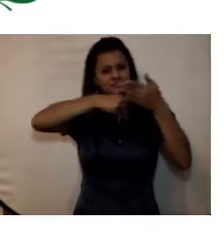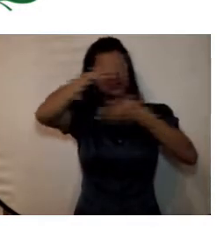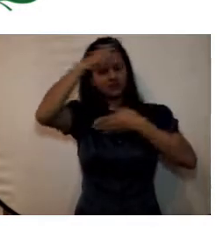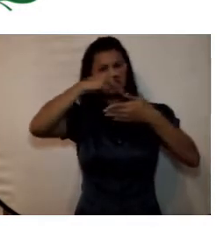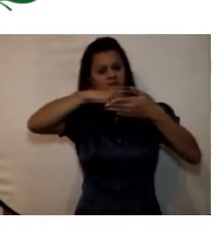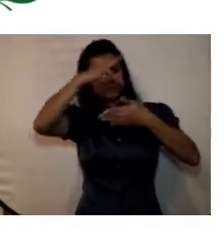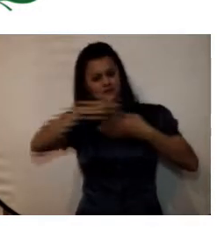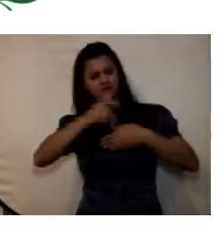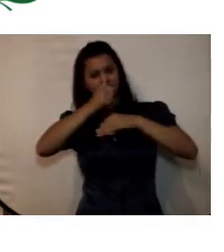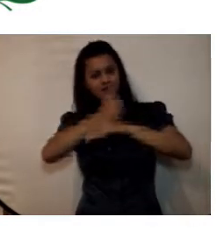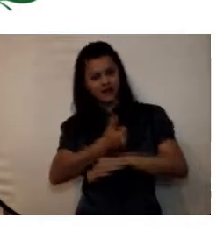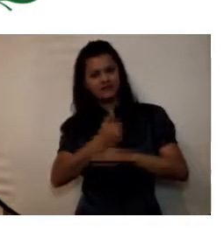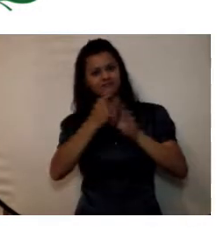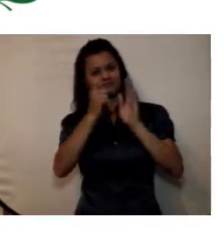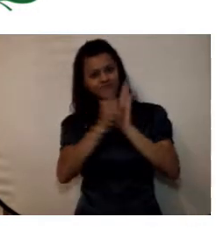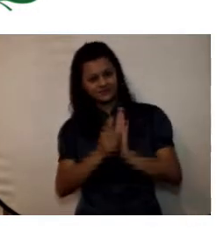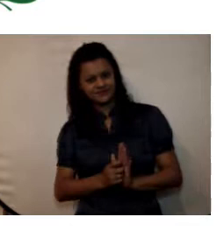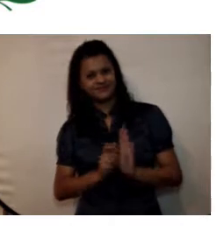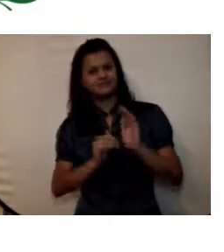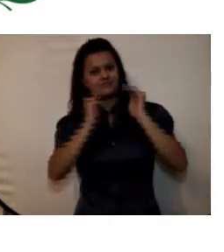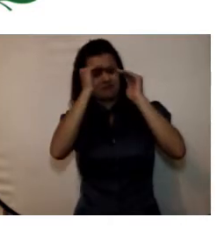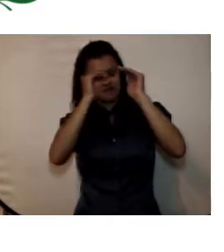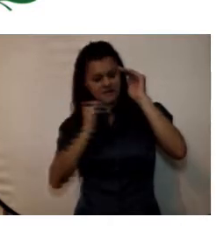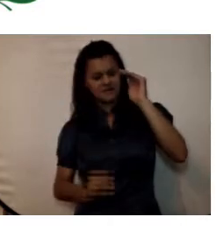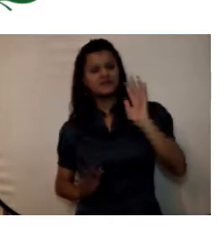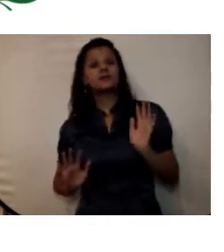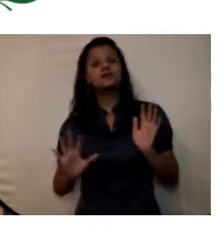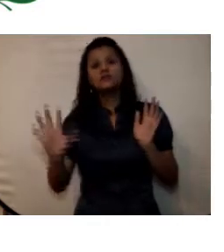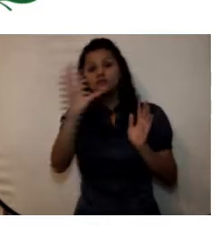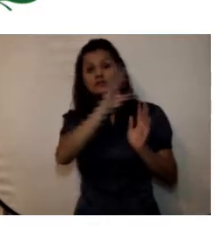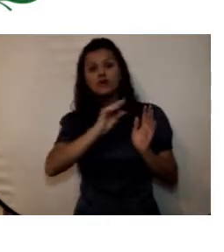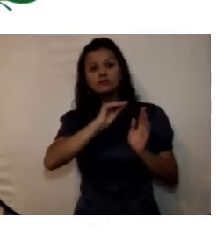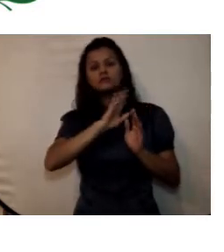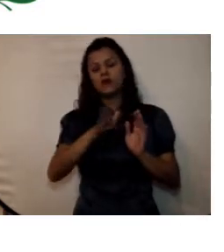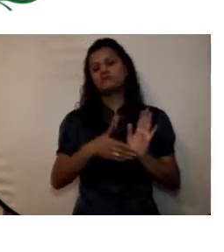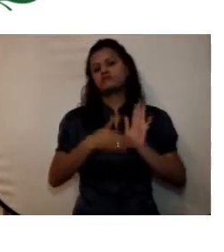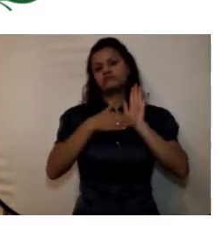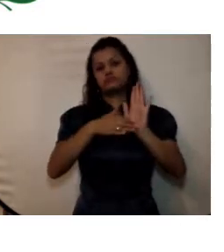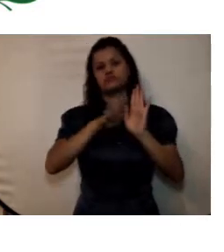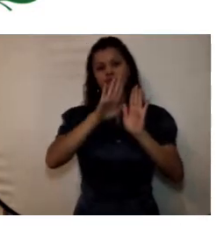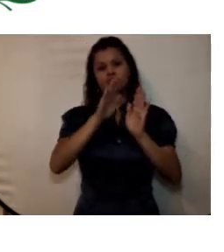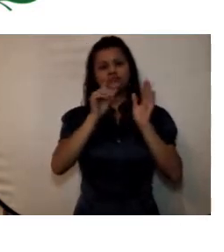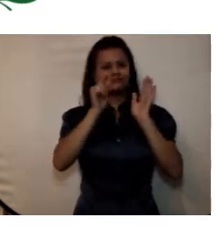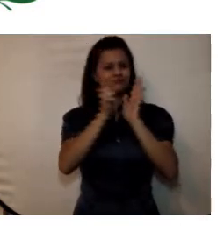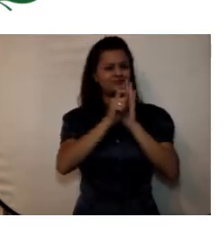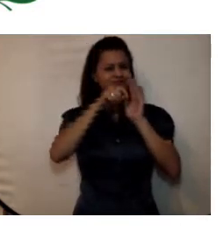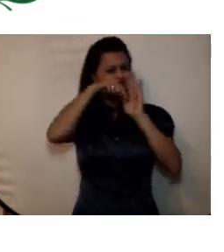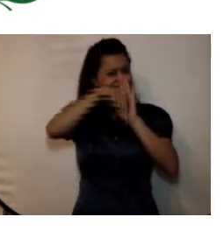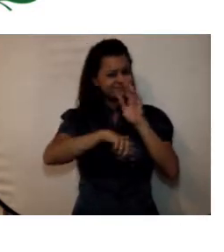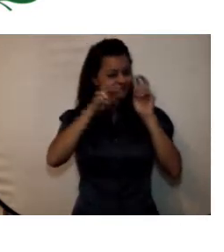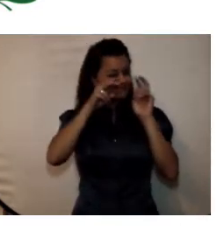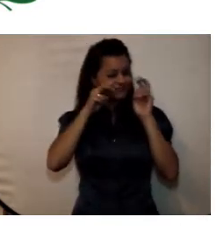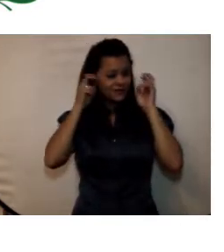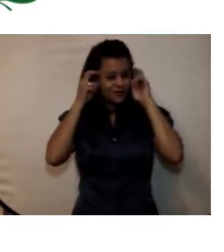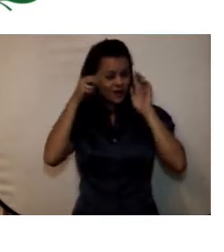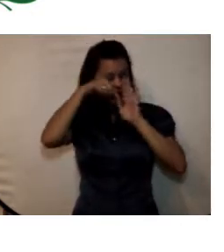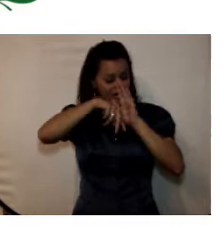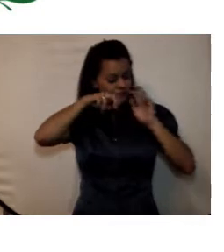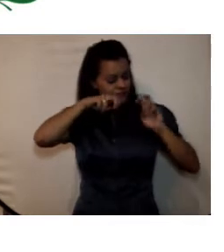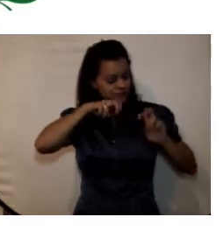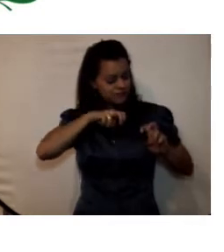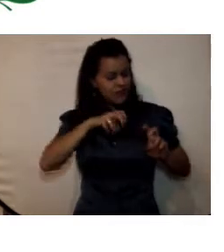indicador todos ellos soportados desde la parte epistemológica con el proyecto educativo institucional y el proyecto